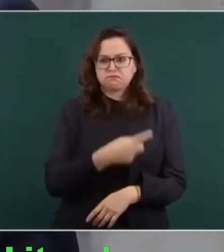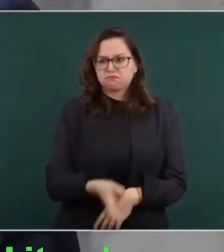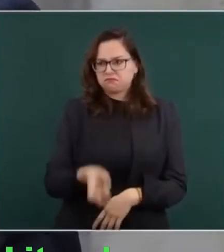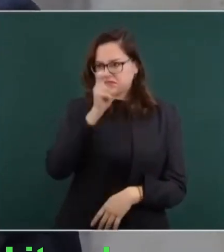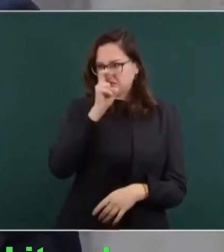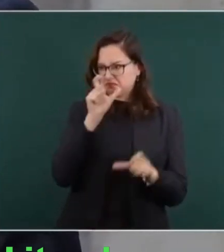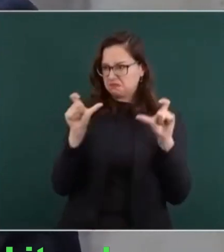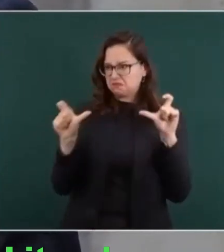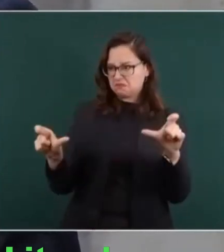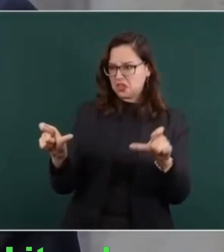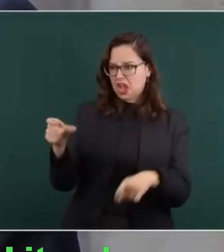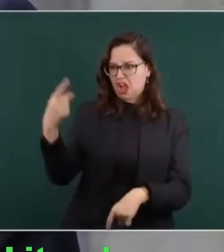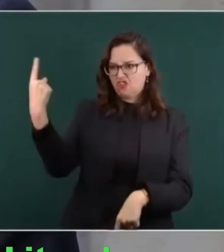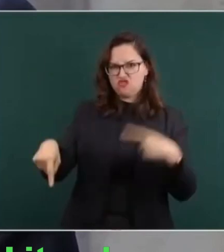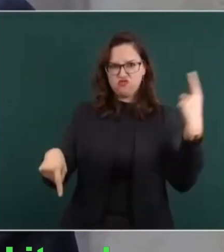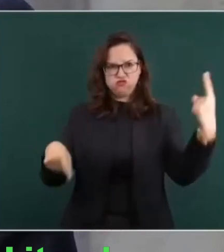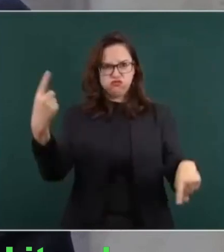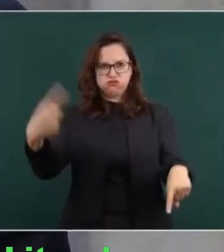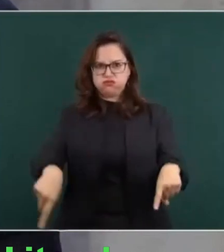autoritarismo.